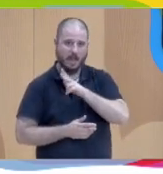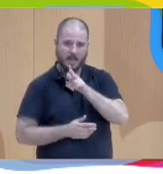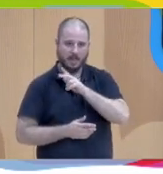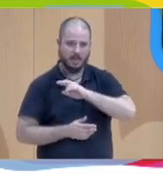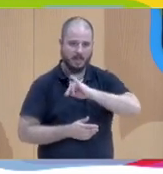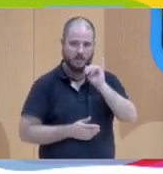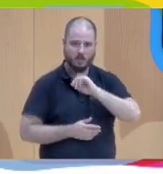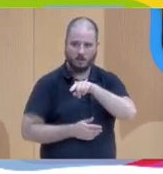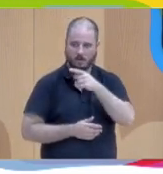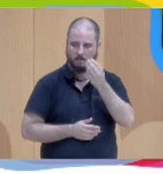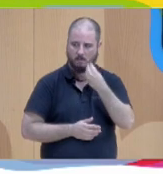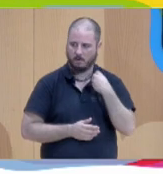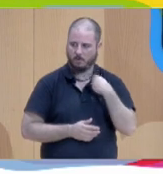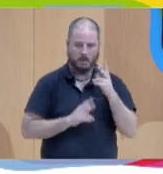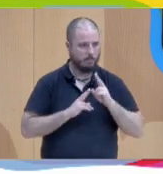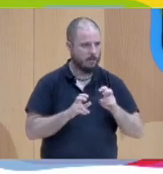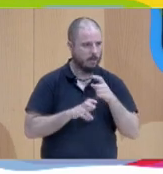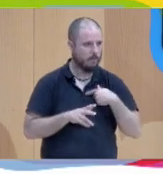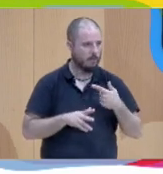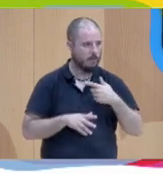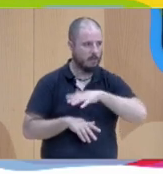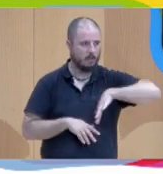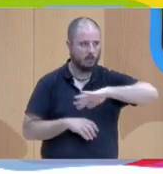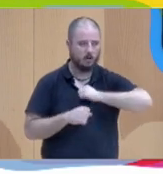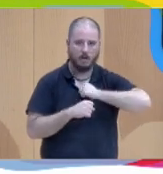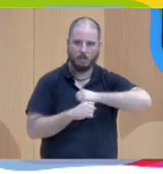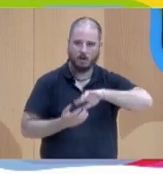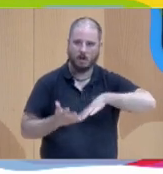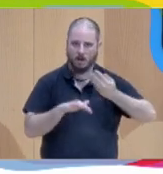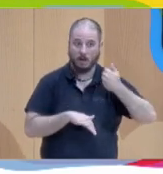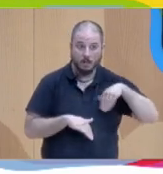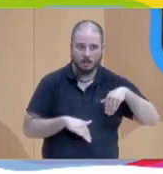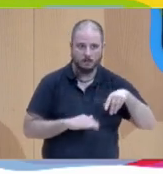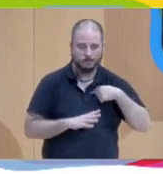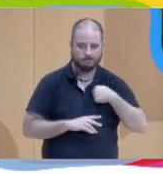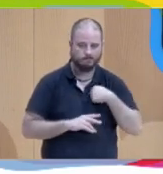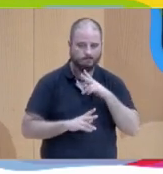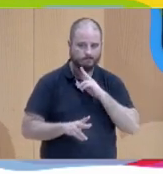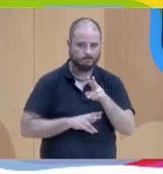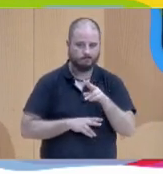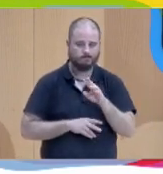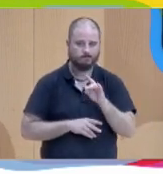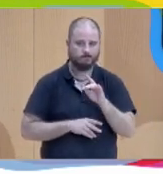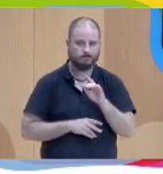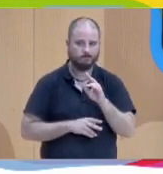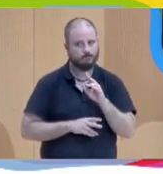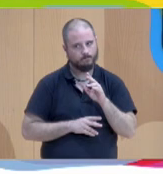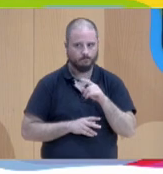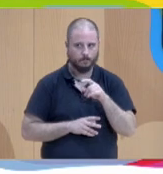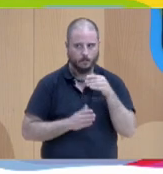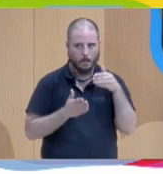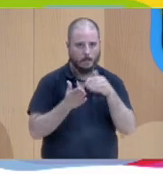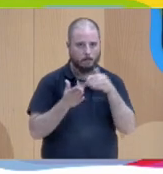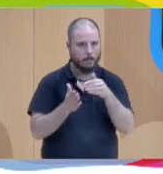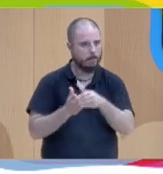los primeros meses si ya habíamos conseguido aplicarlo en nuestros entornos laborales y yo les trasladé esta dificultad que estaba teniendo